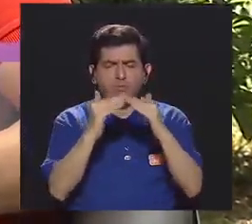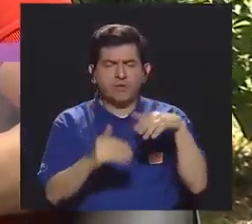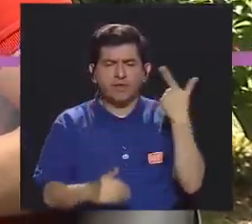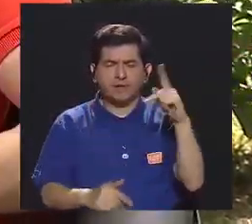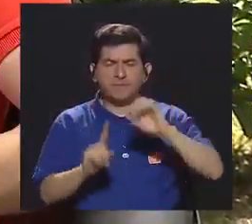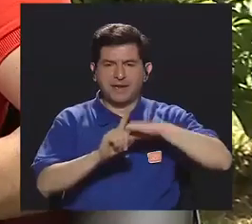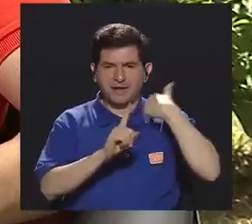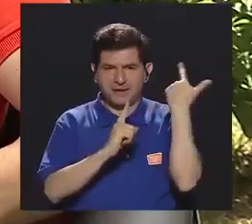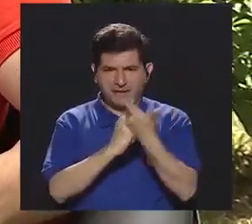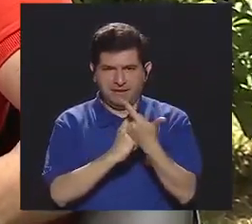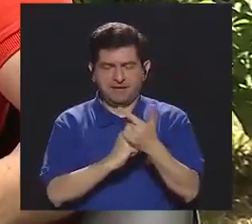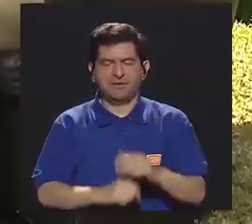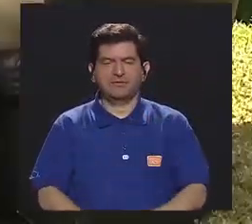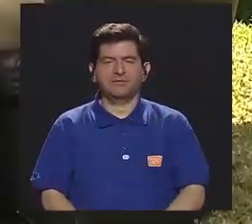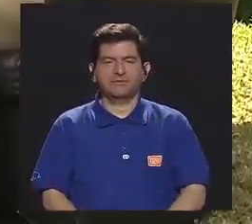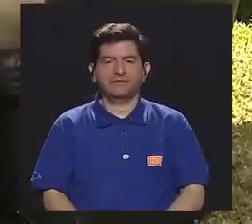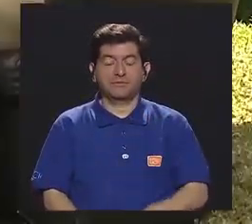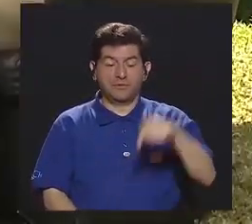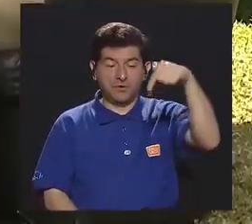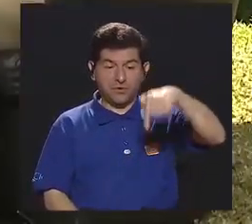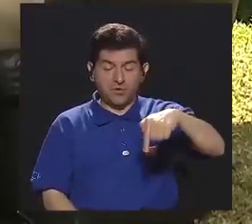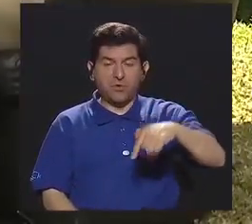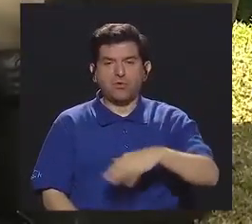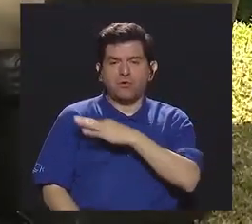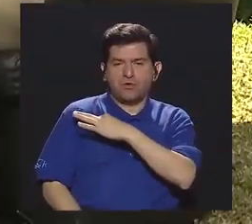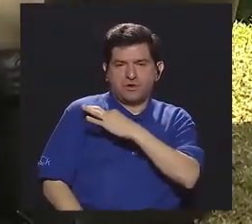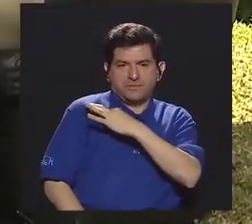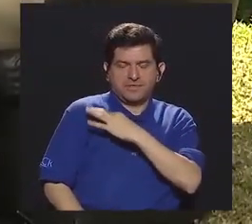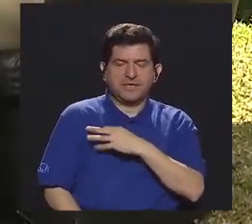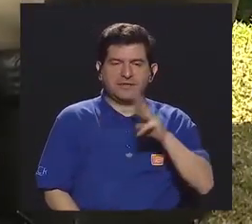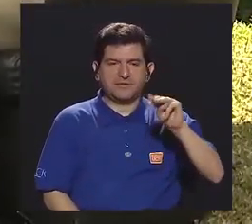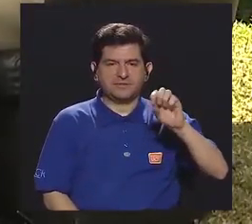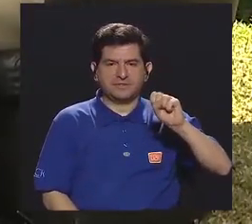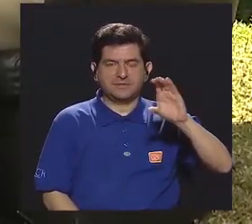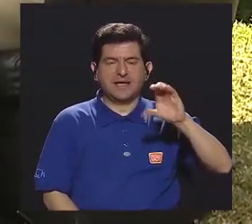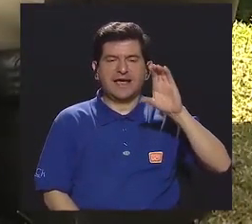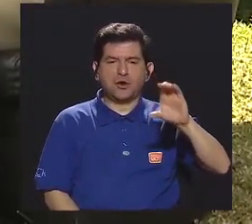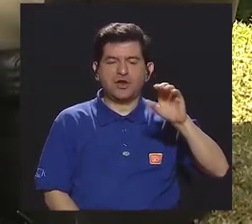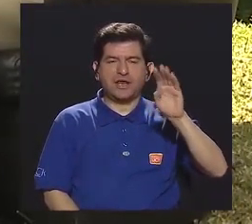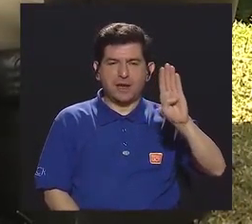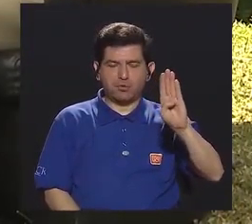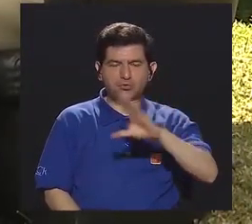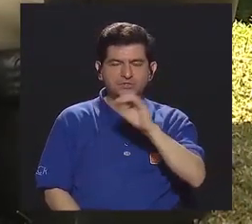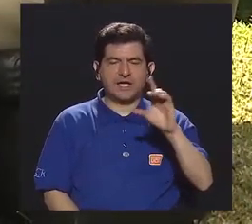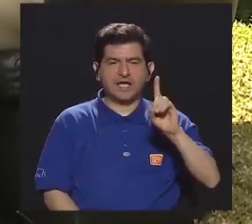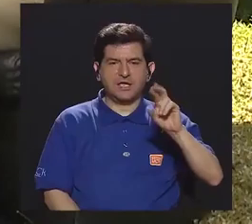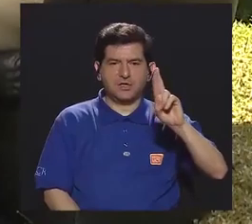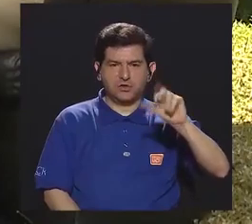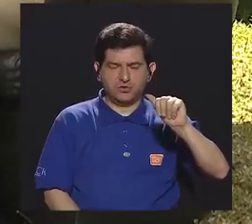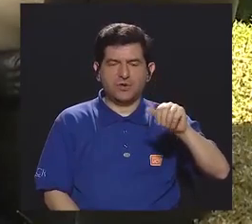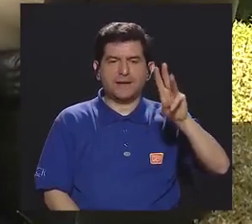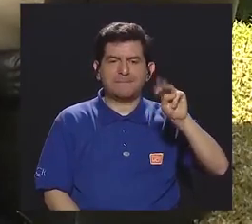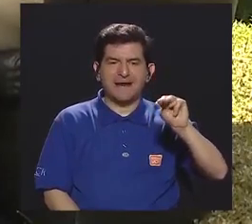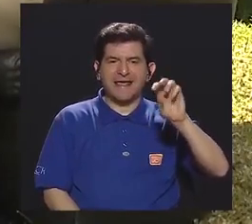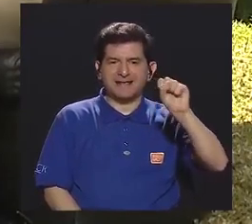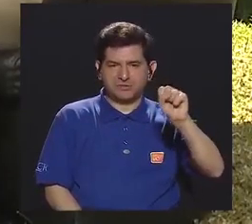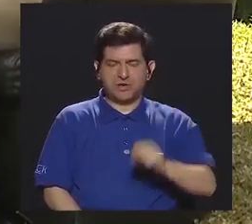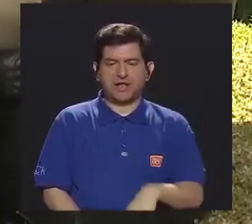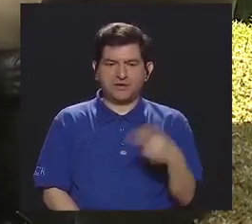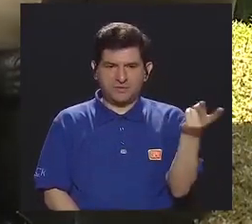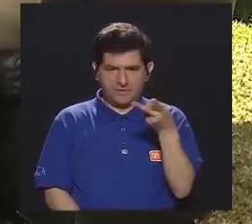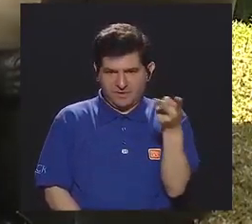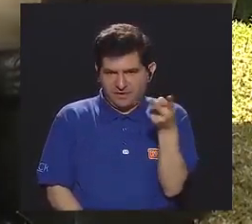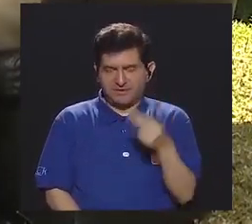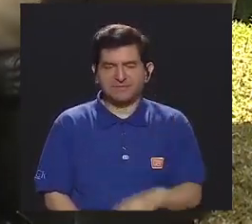comunidades en riesgo social, para lo cual contamos con las invitadas, la Máster Carolina Bosa y con la doctora Mariela Solano,